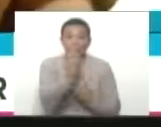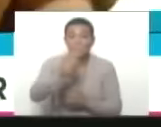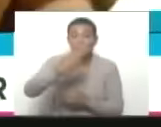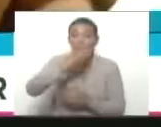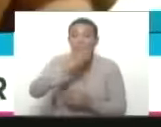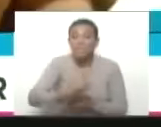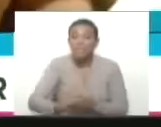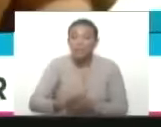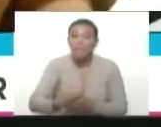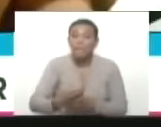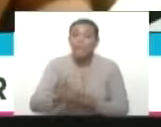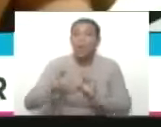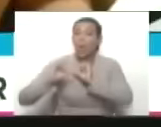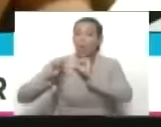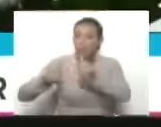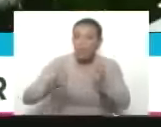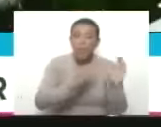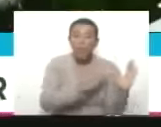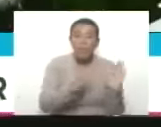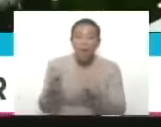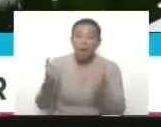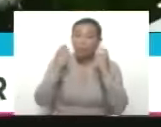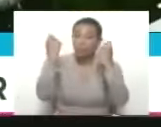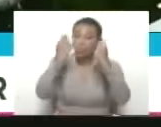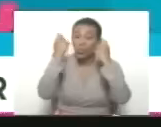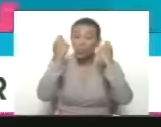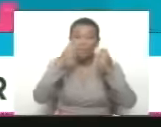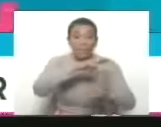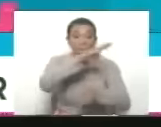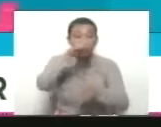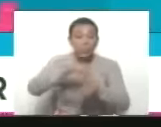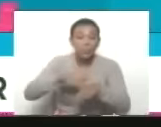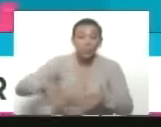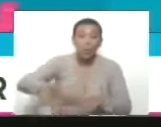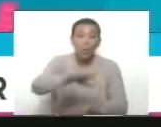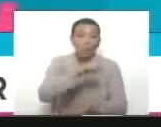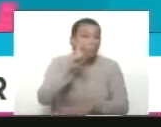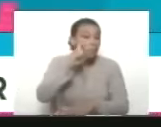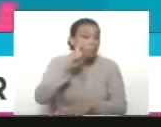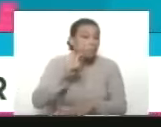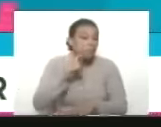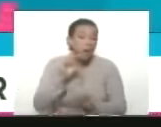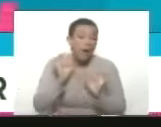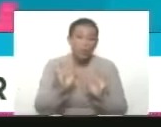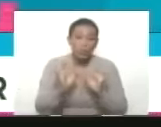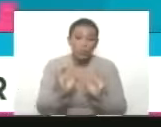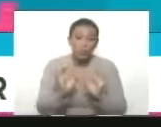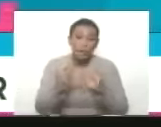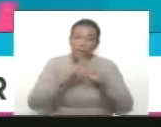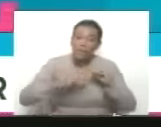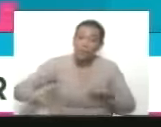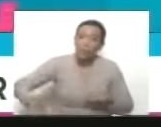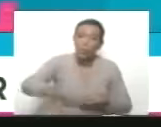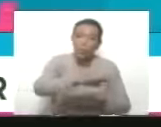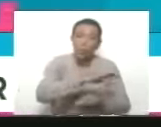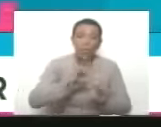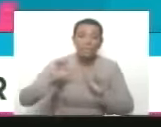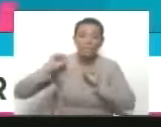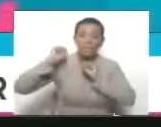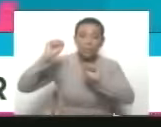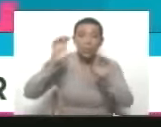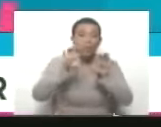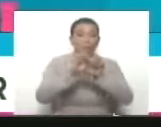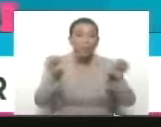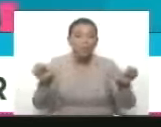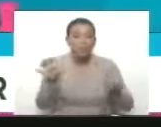próximo miércoles arrancan también jornadas nacionales en relación a estos temas en todo el sistema de salud y